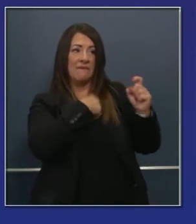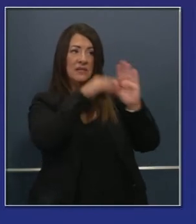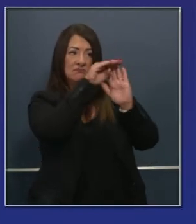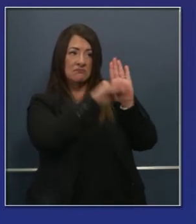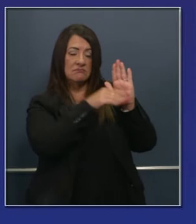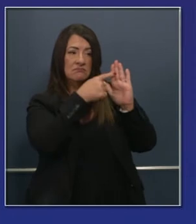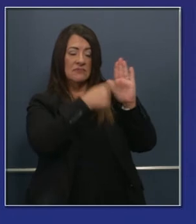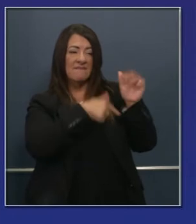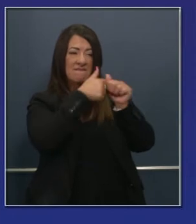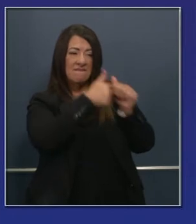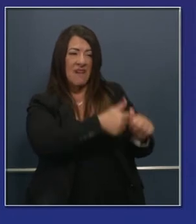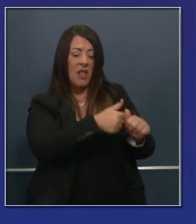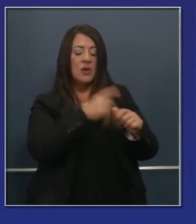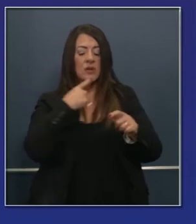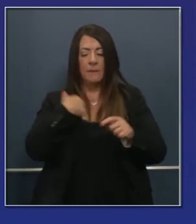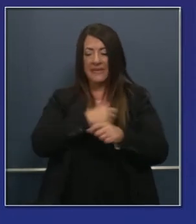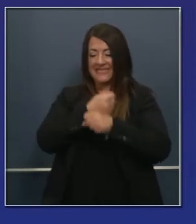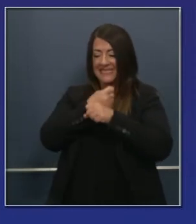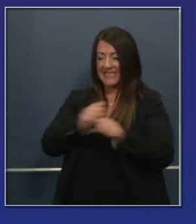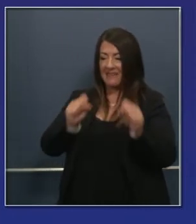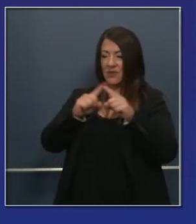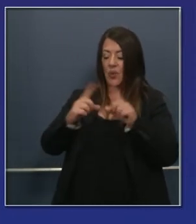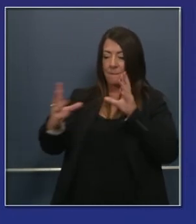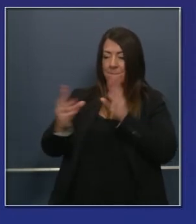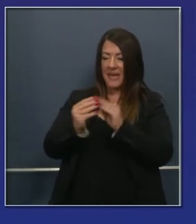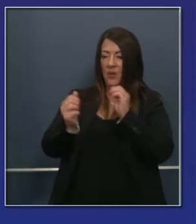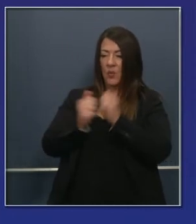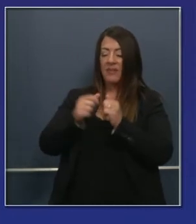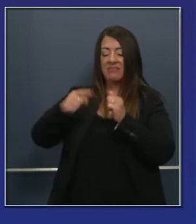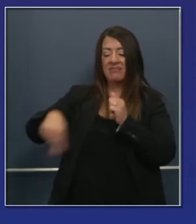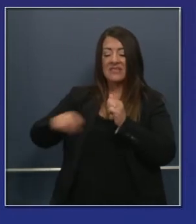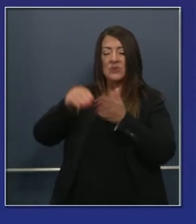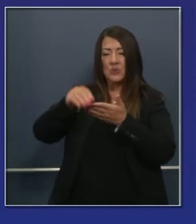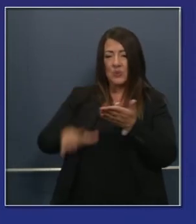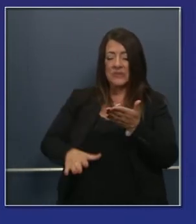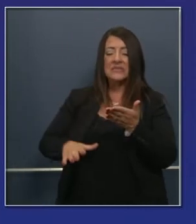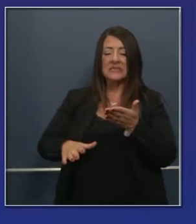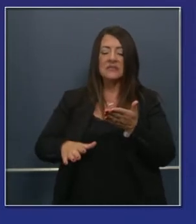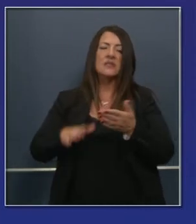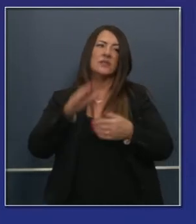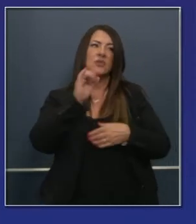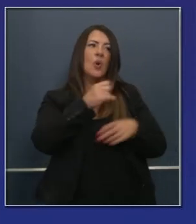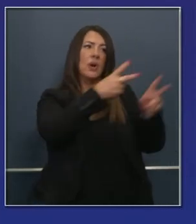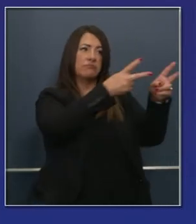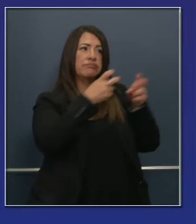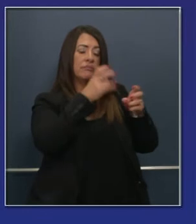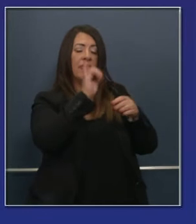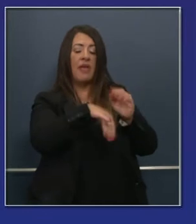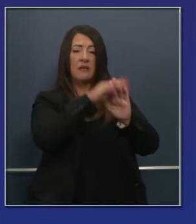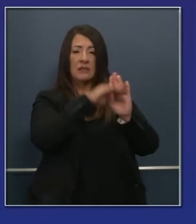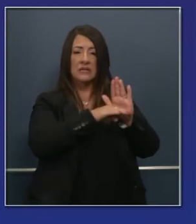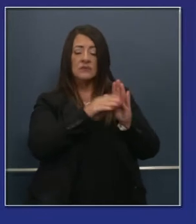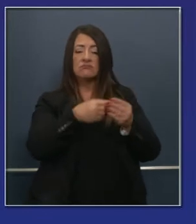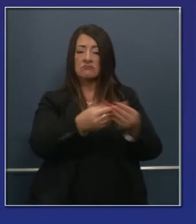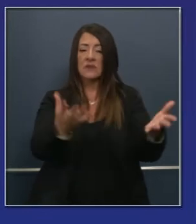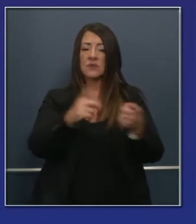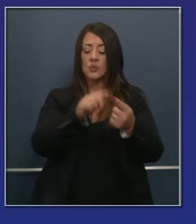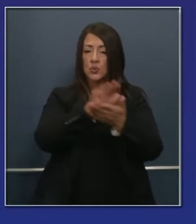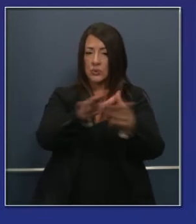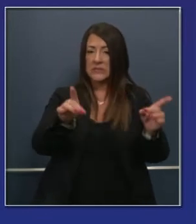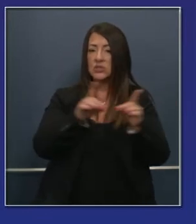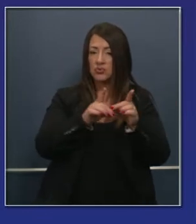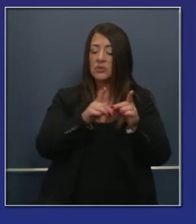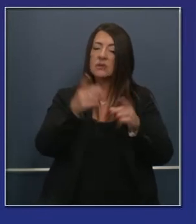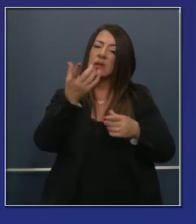Salud Pública y creando lineamientos que serán publicados esta semana que viene, que nos permitirá a los distritos